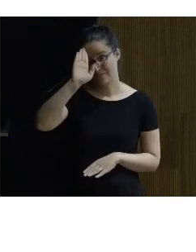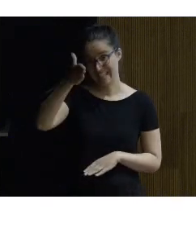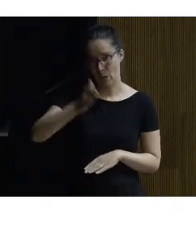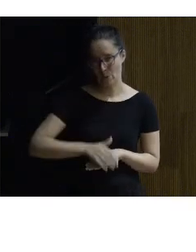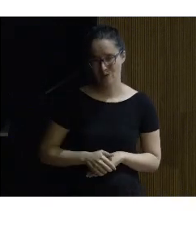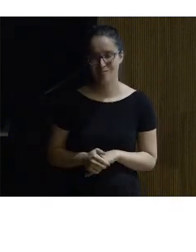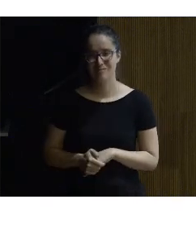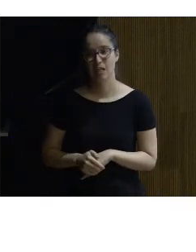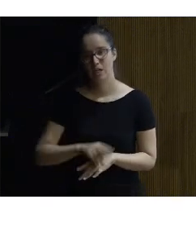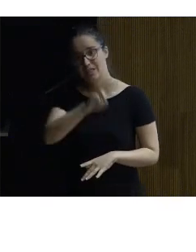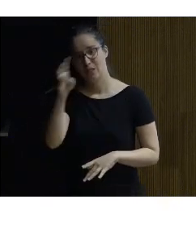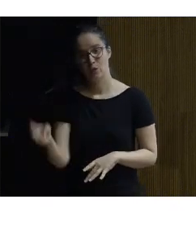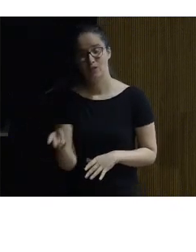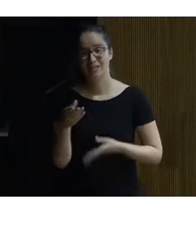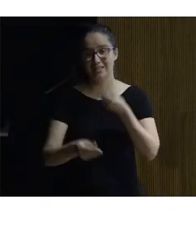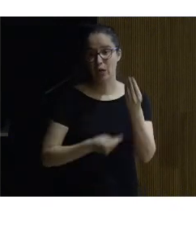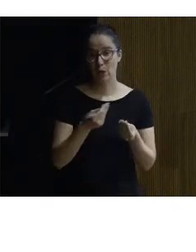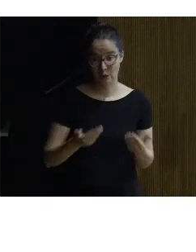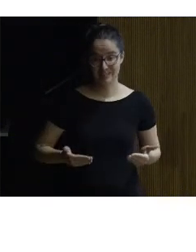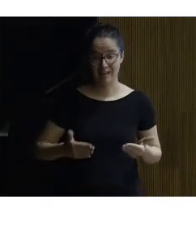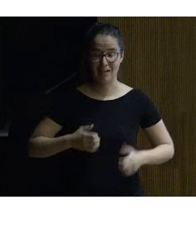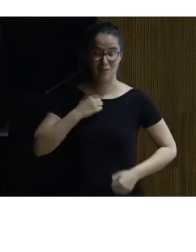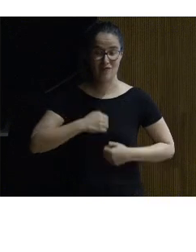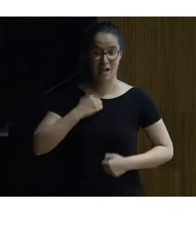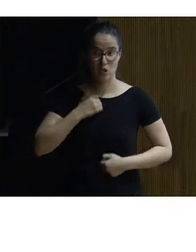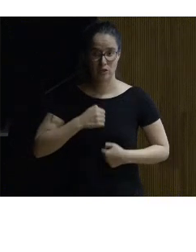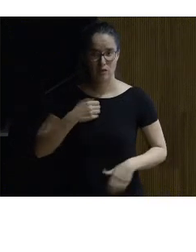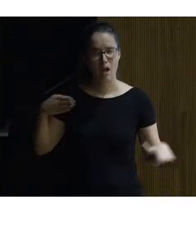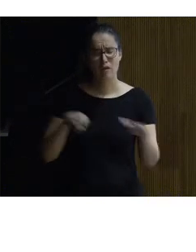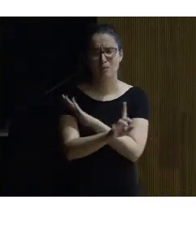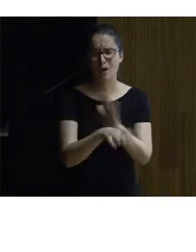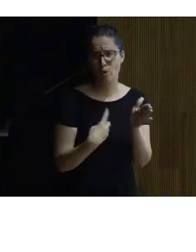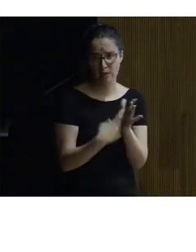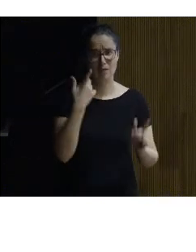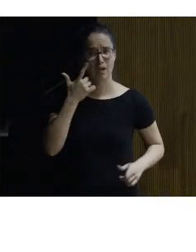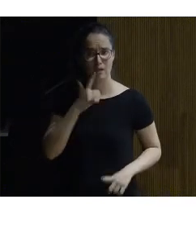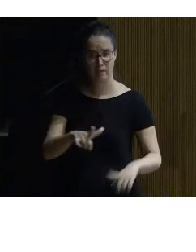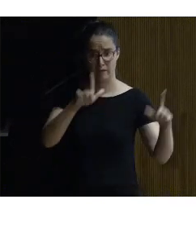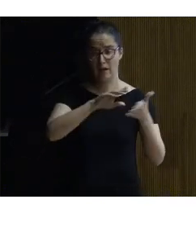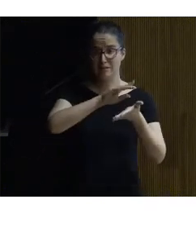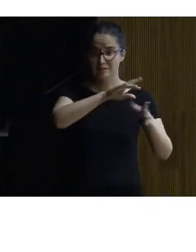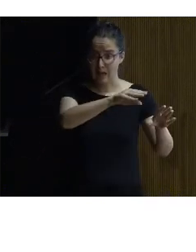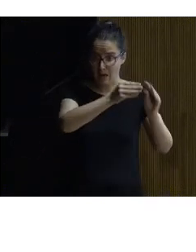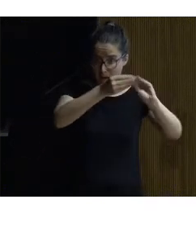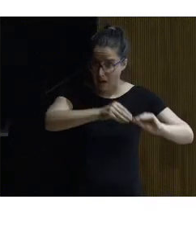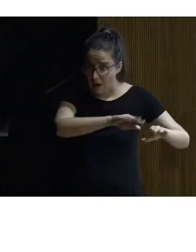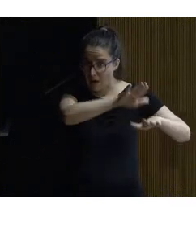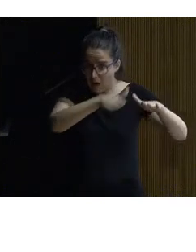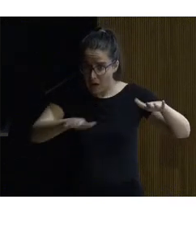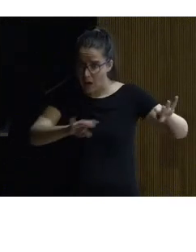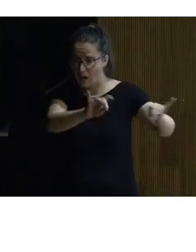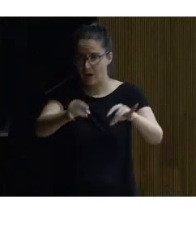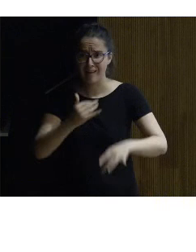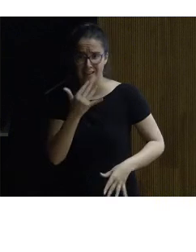para él y entre otras cosas hizo estas termas que son de una accesibilidad total fíjense esta maqueta es que es una maqueta que